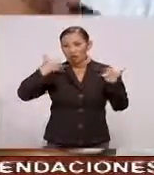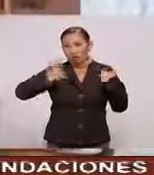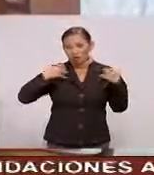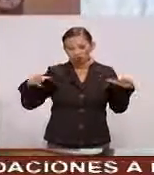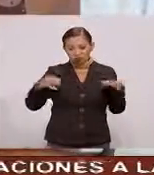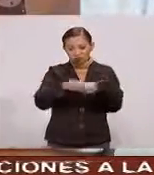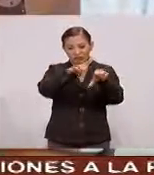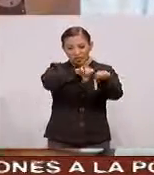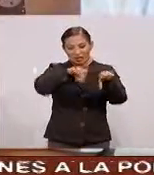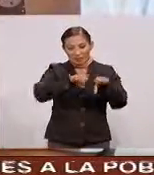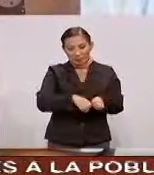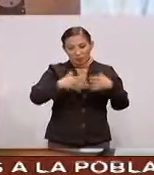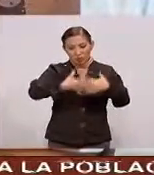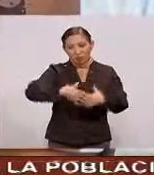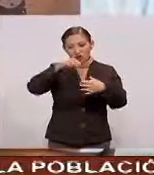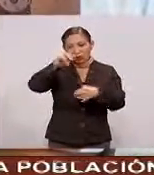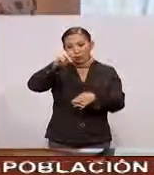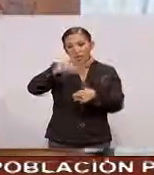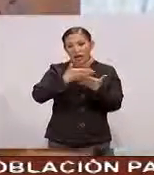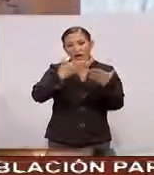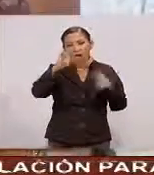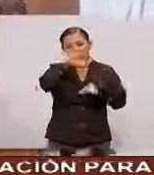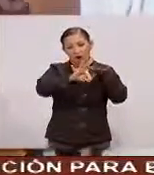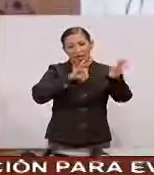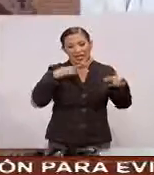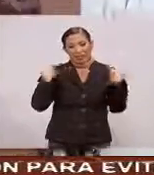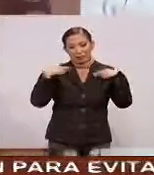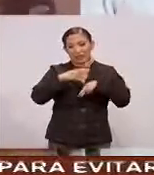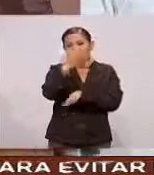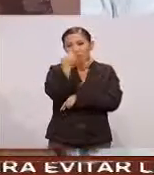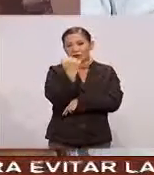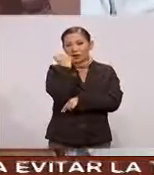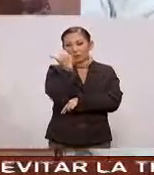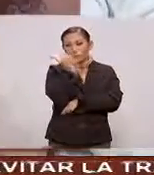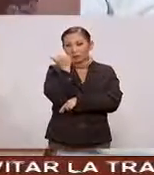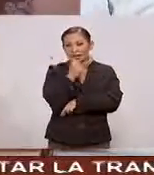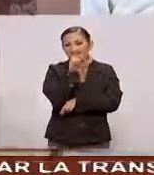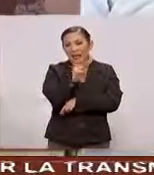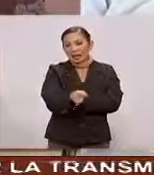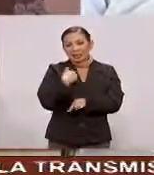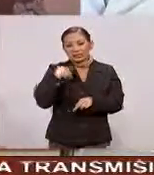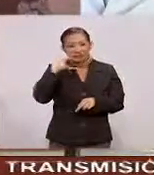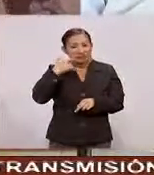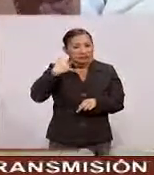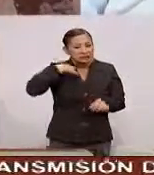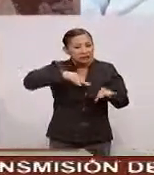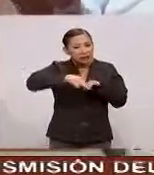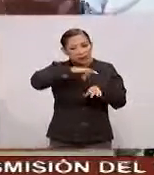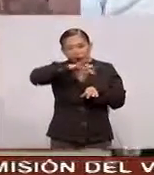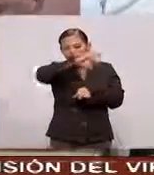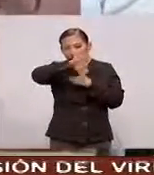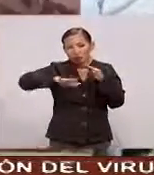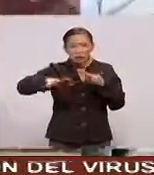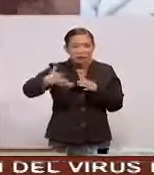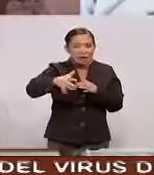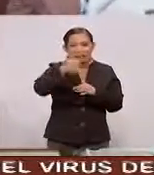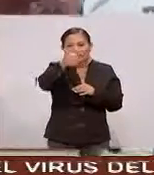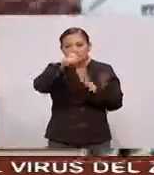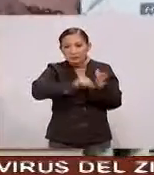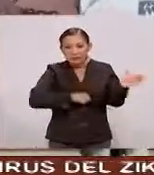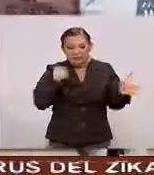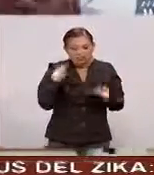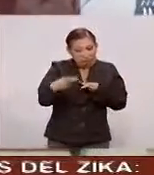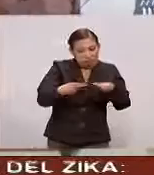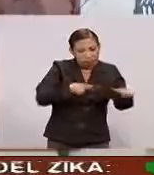Conforman el equipo De robótica En esta ocasión Los representaron Nueve alumnos Se trata de un arduo Trabajo Que involucra Alrededor de seis meses